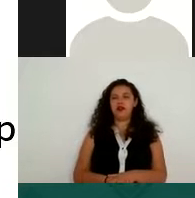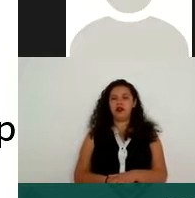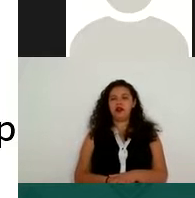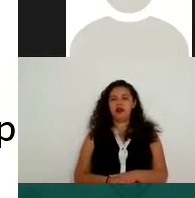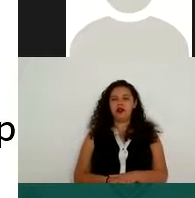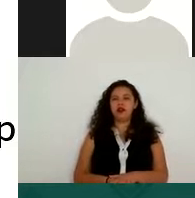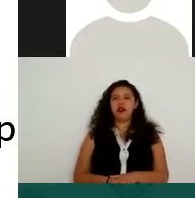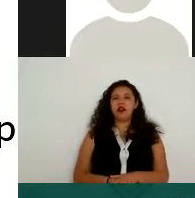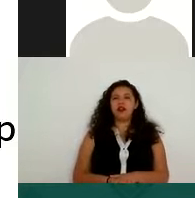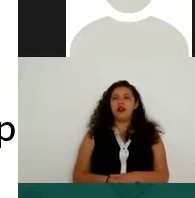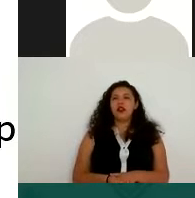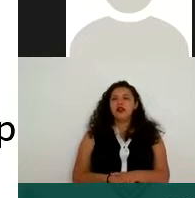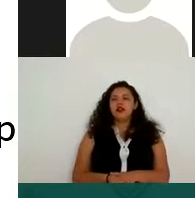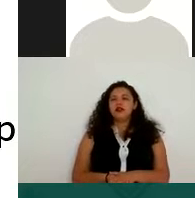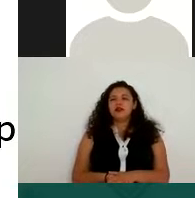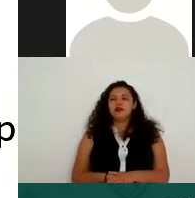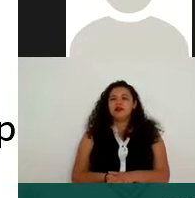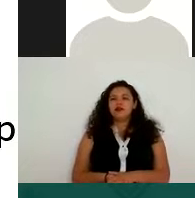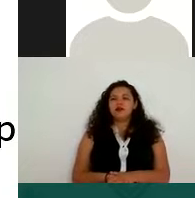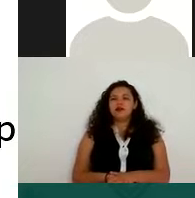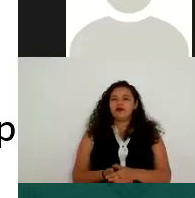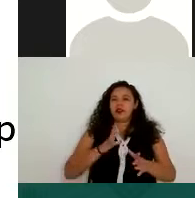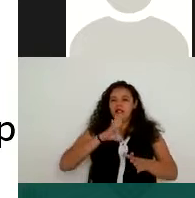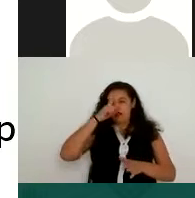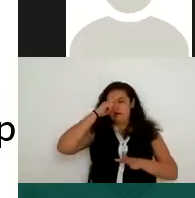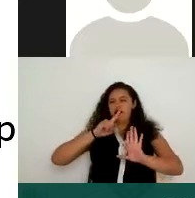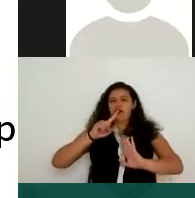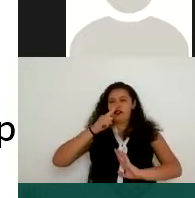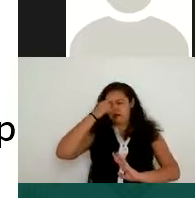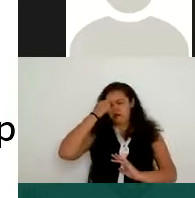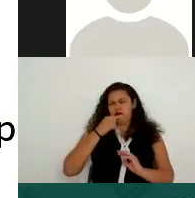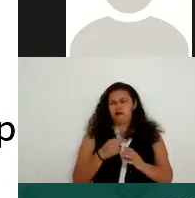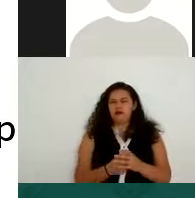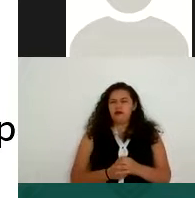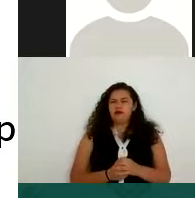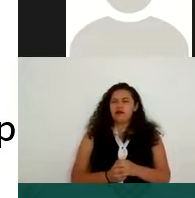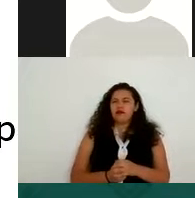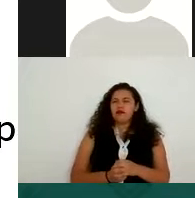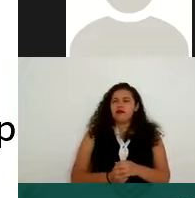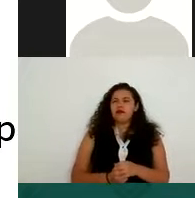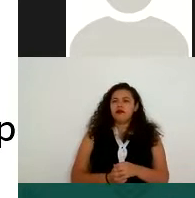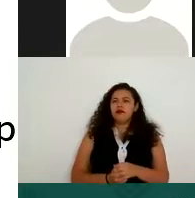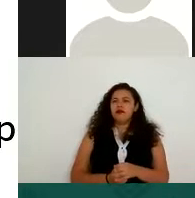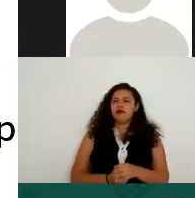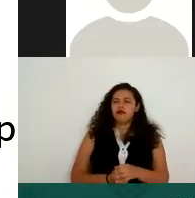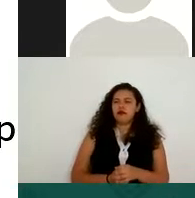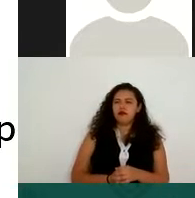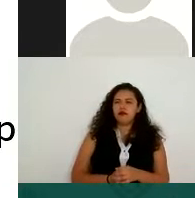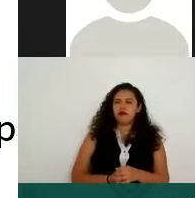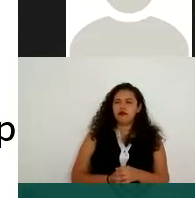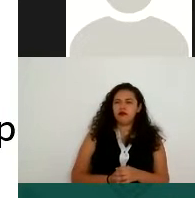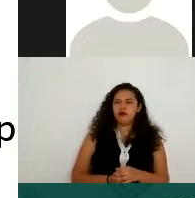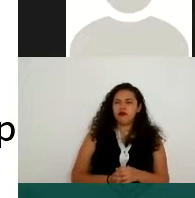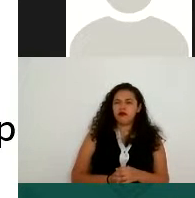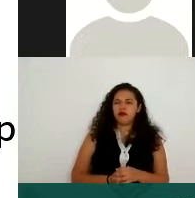B, ¿no? Su utilización indebida puede dar origen a la discriminación. Aquí puede dar un origen a que se le discrimine a esta persona